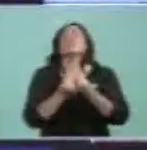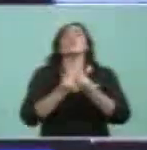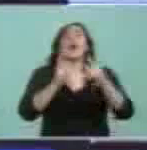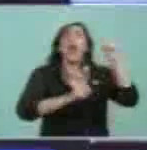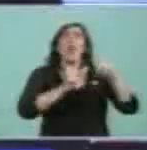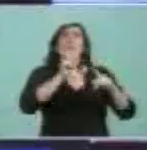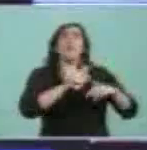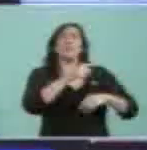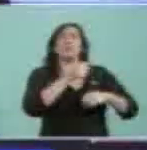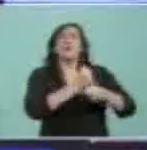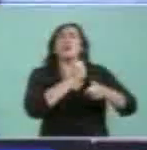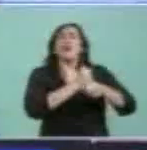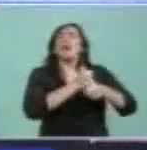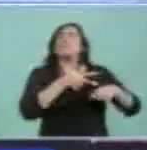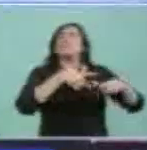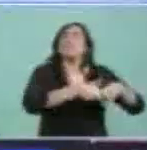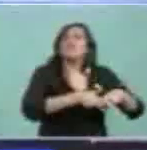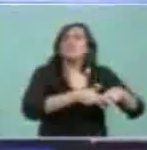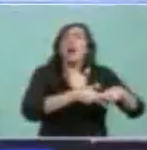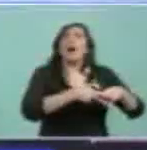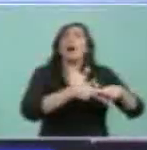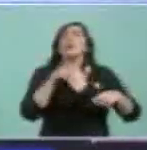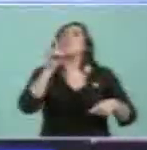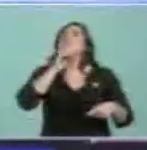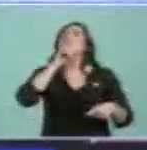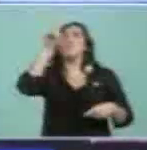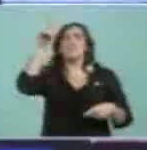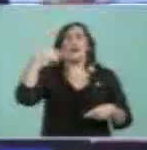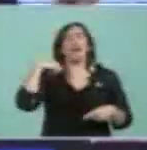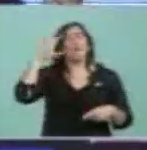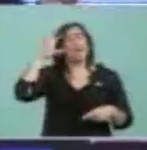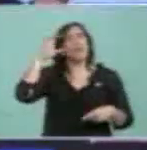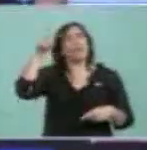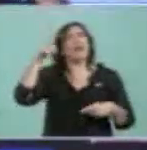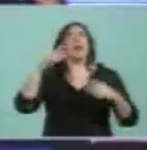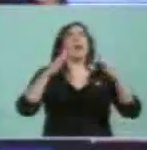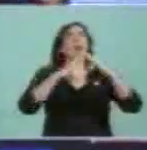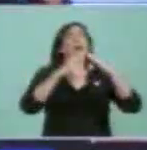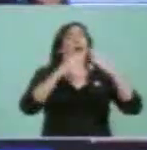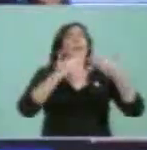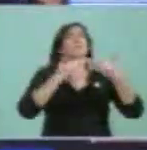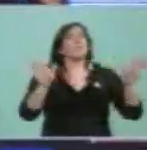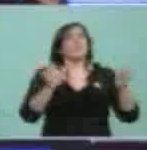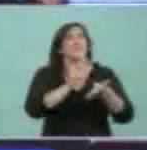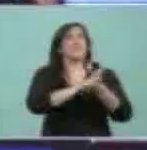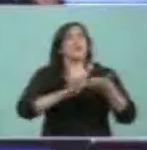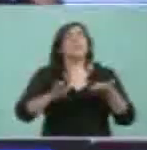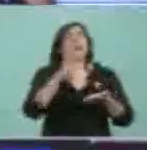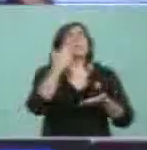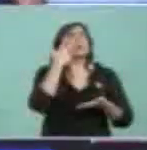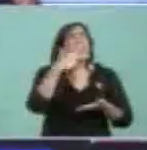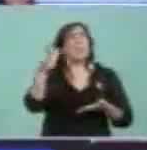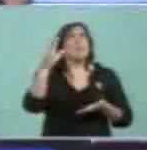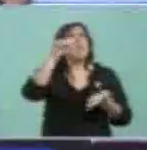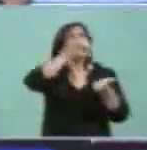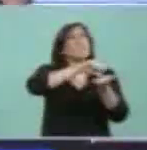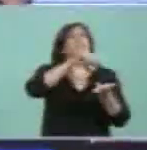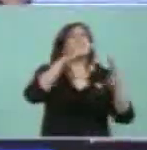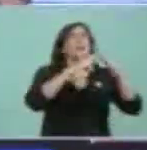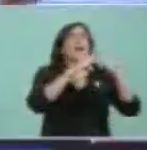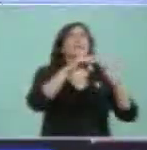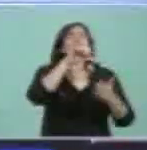estábamos inaugurando con José Alperovich y el gobernador de Tucumán, la vivienda número 3.000 y pico en Tafí,